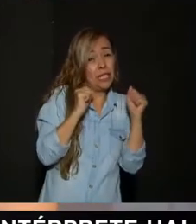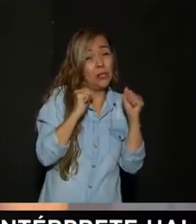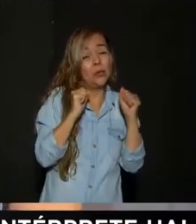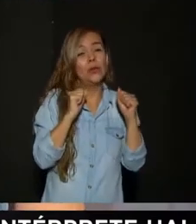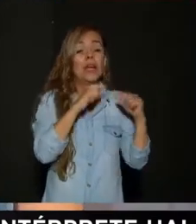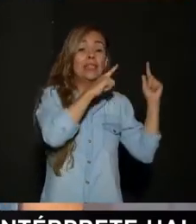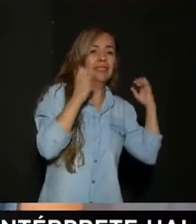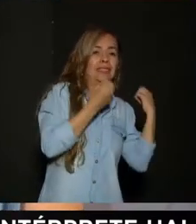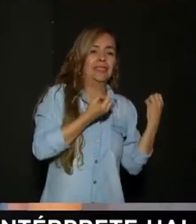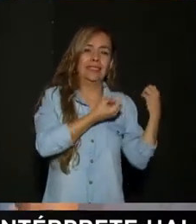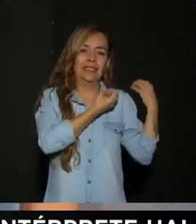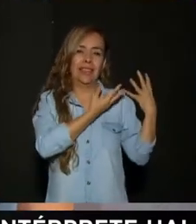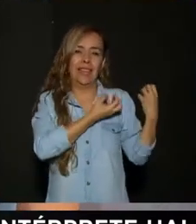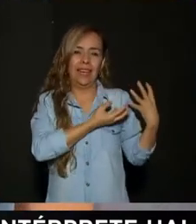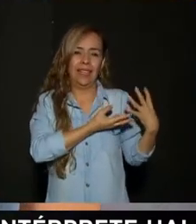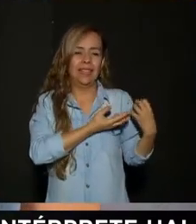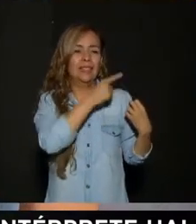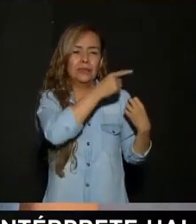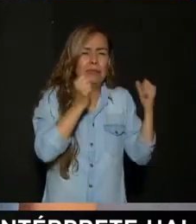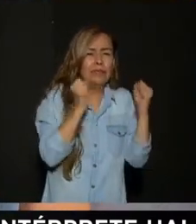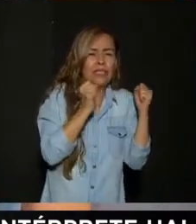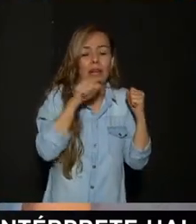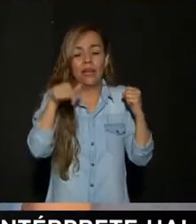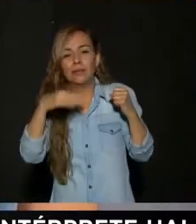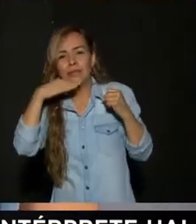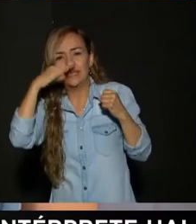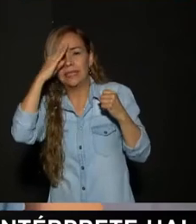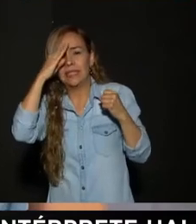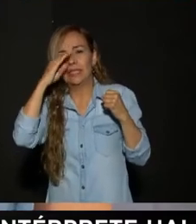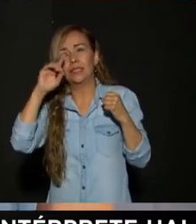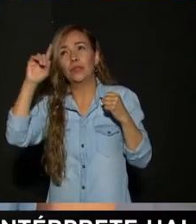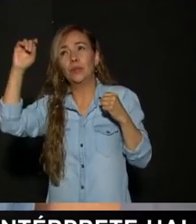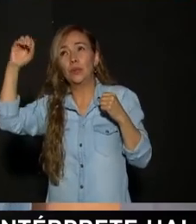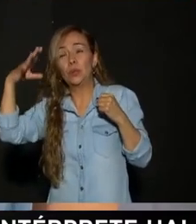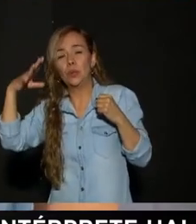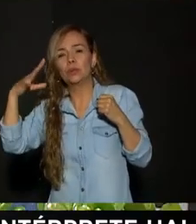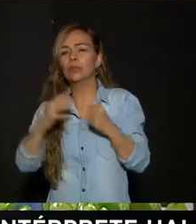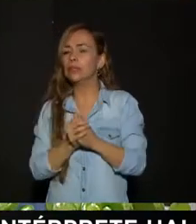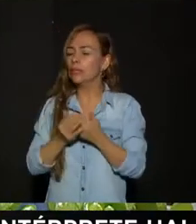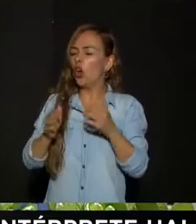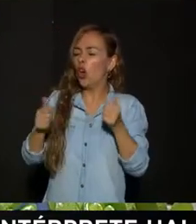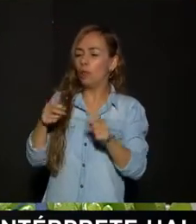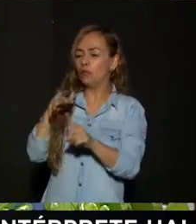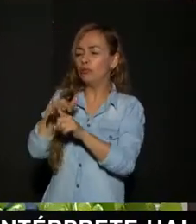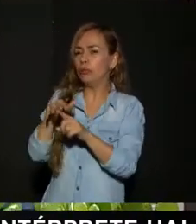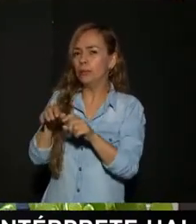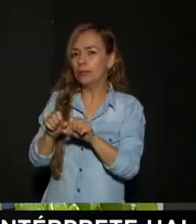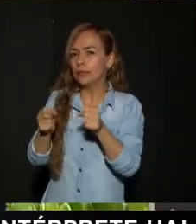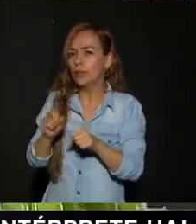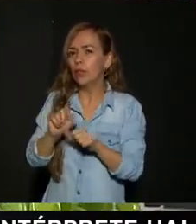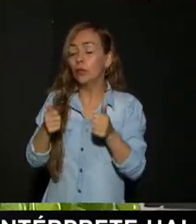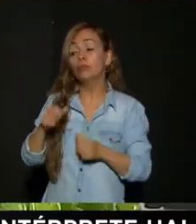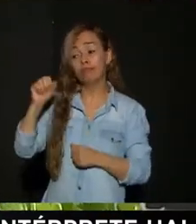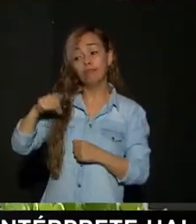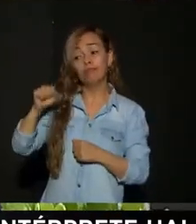frío Acá en Medellín El cuidado es igual ¿O si les afecta? Sí Sí afecta Porque Digamos que para nosotros En